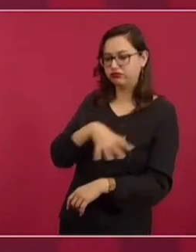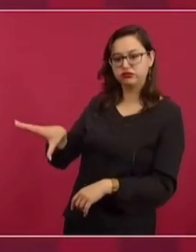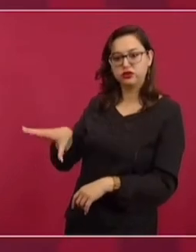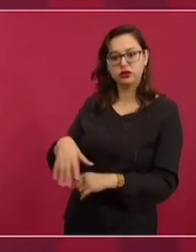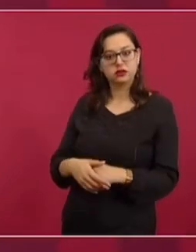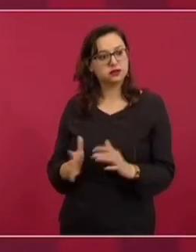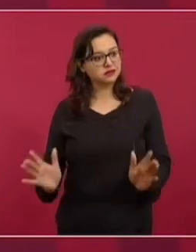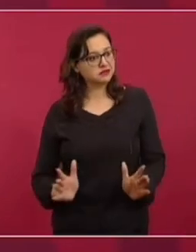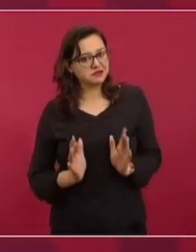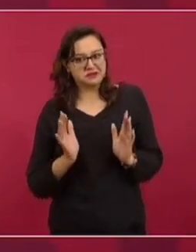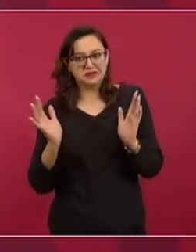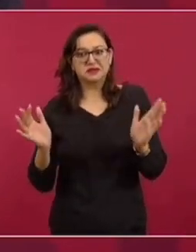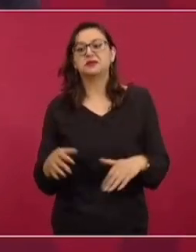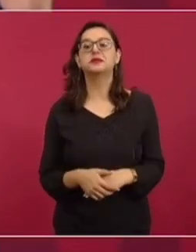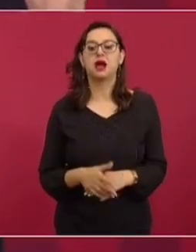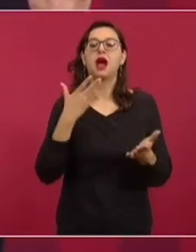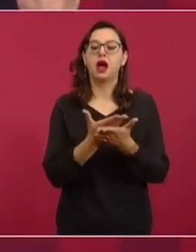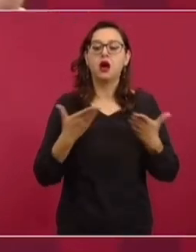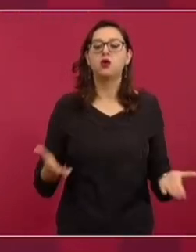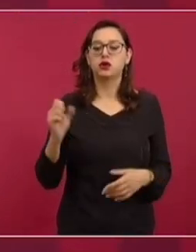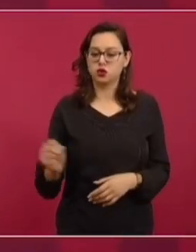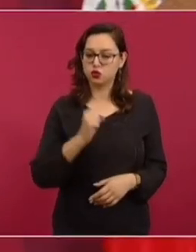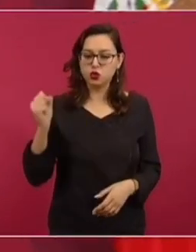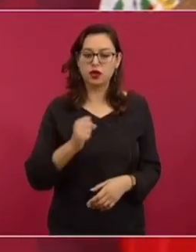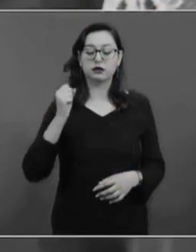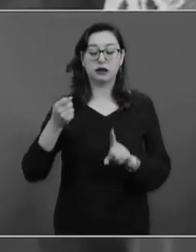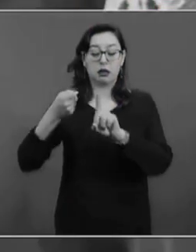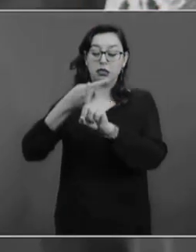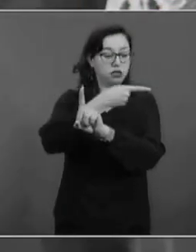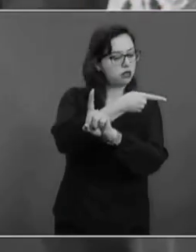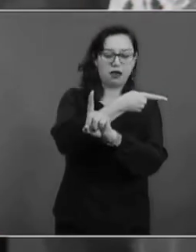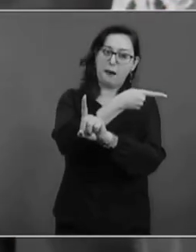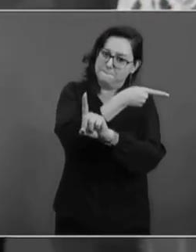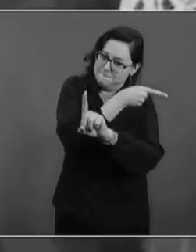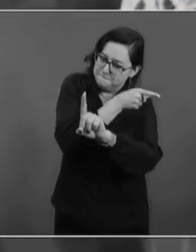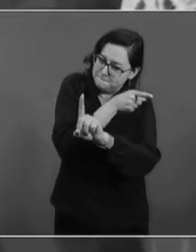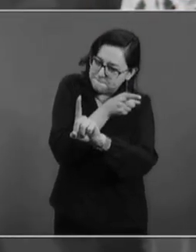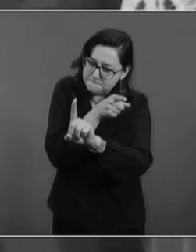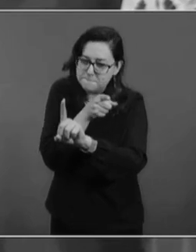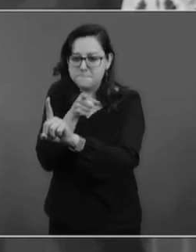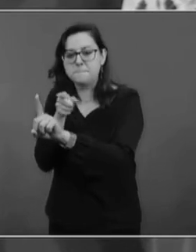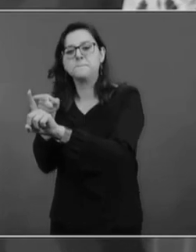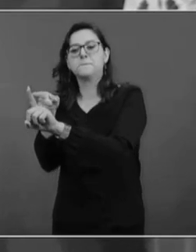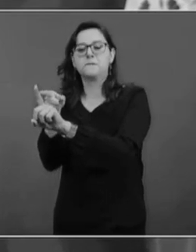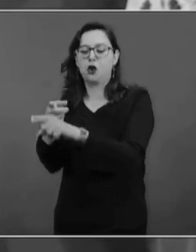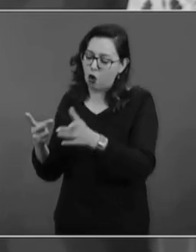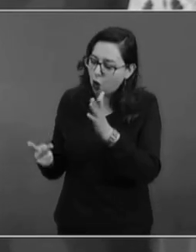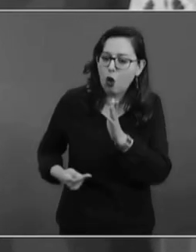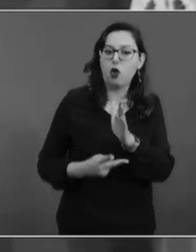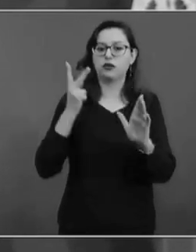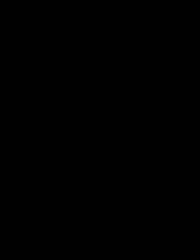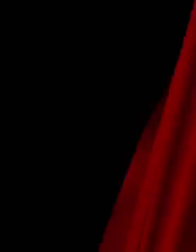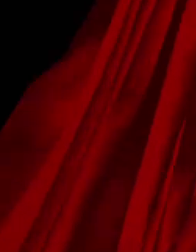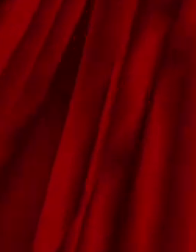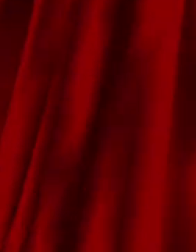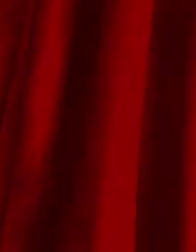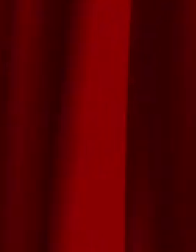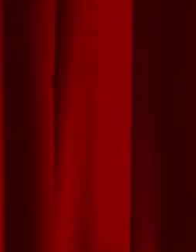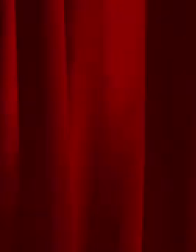surge este movimiento de transformación. Y es, a ver, vamos de nuevo por la senda que nos trazaron nuestros antepasados.